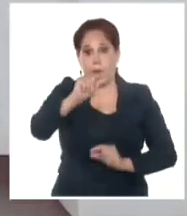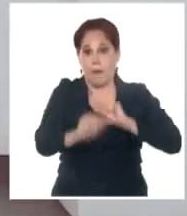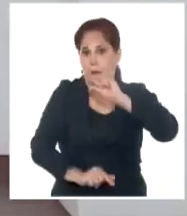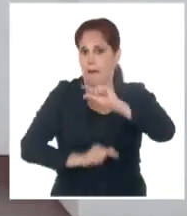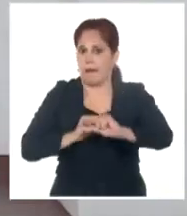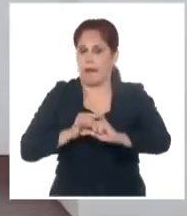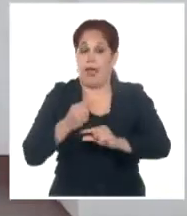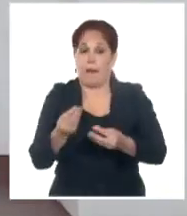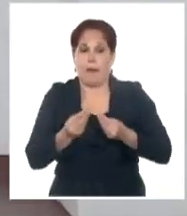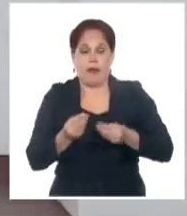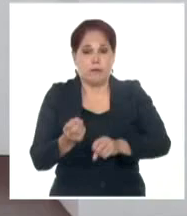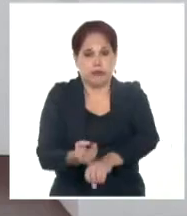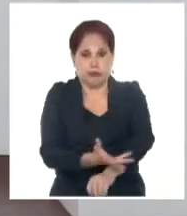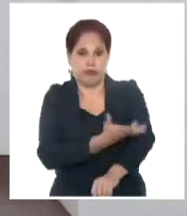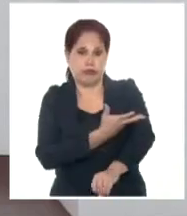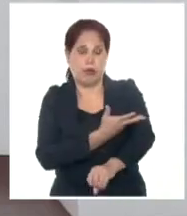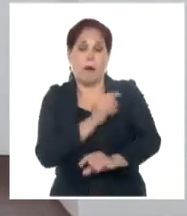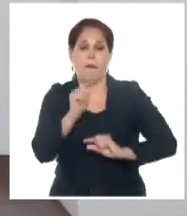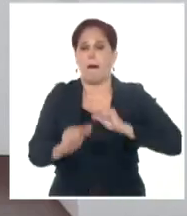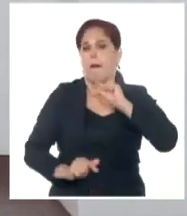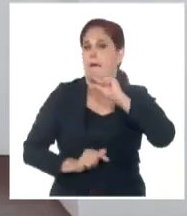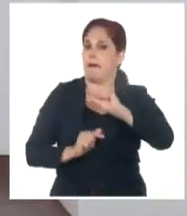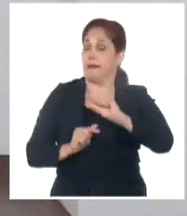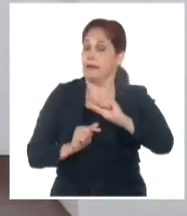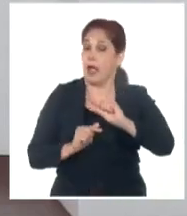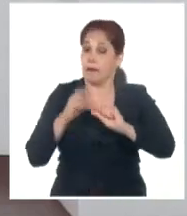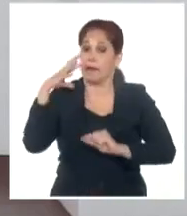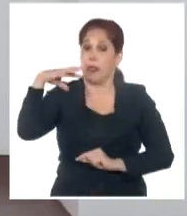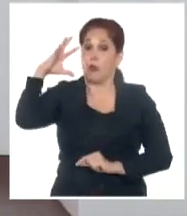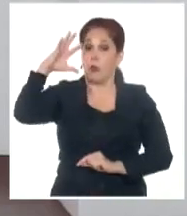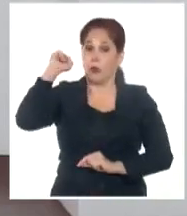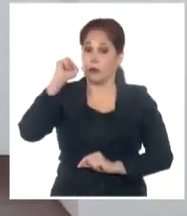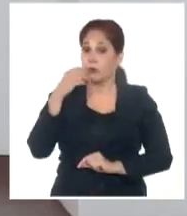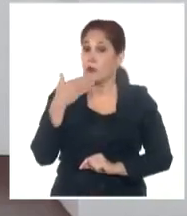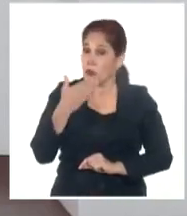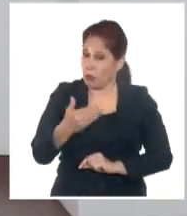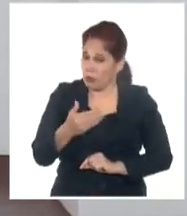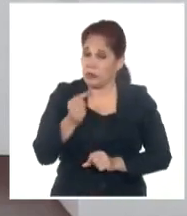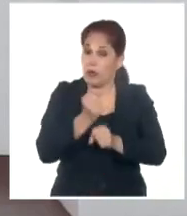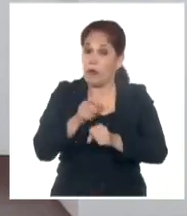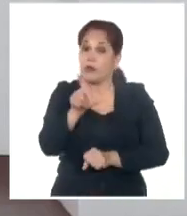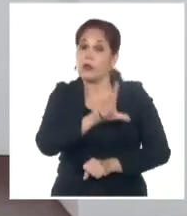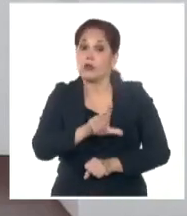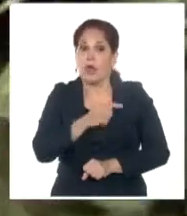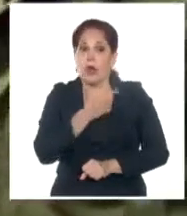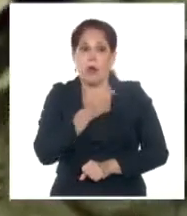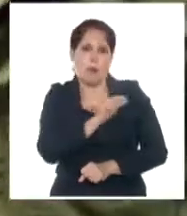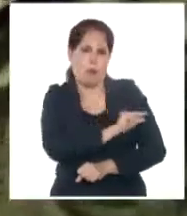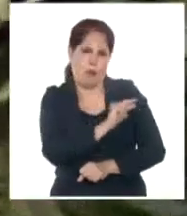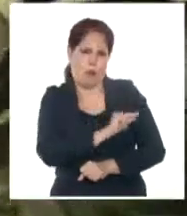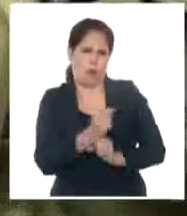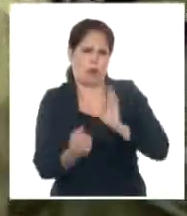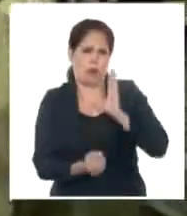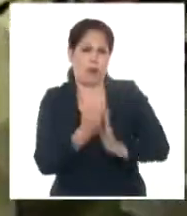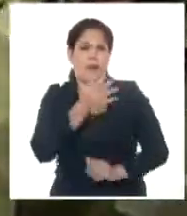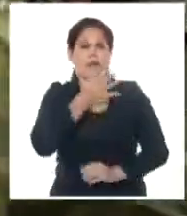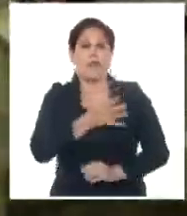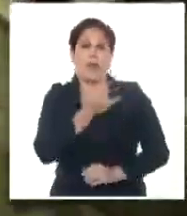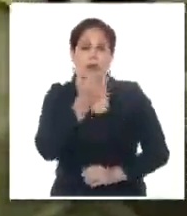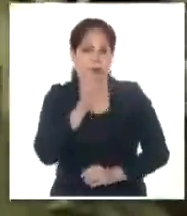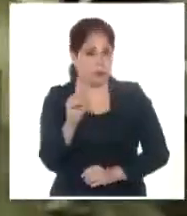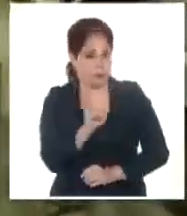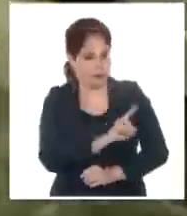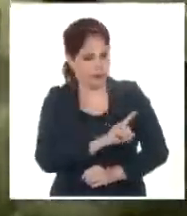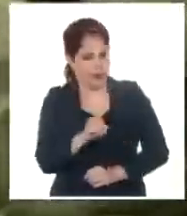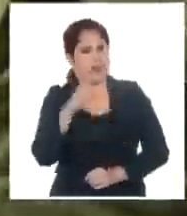creciendo en la vida. Aunque es un movimiento relativamente joven, Fidel no se equivocó.